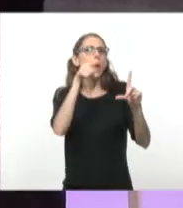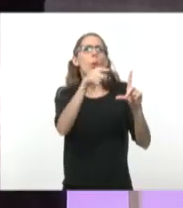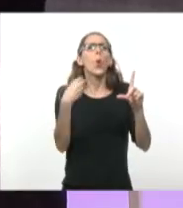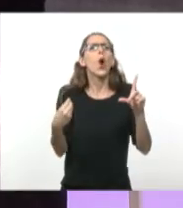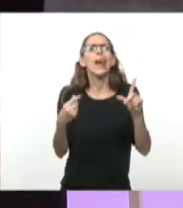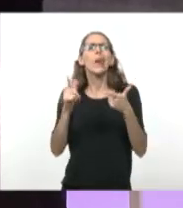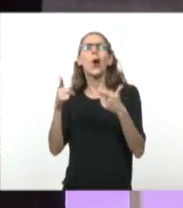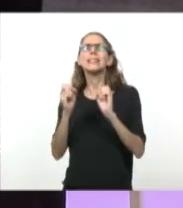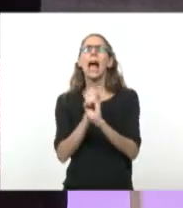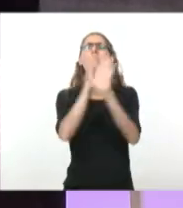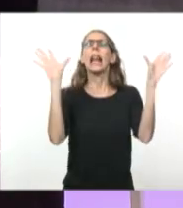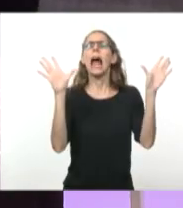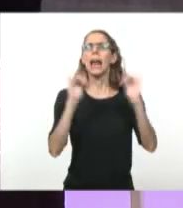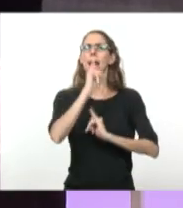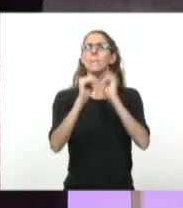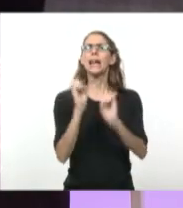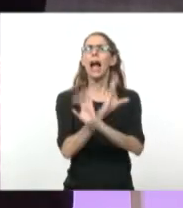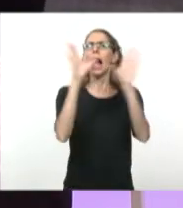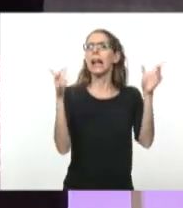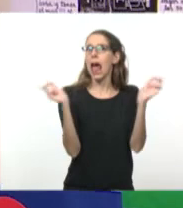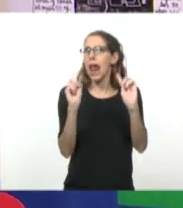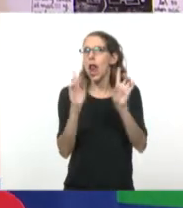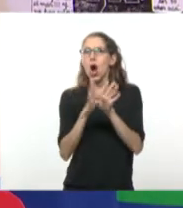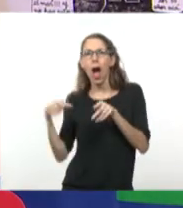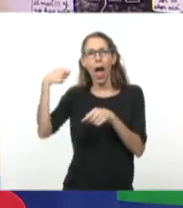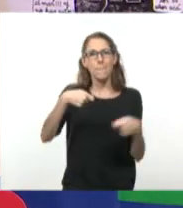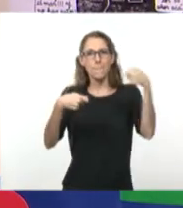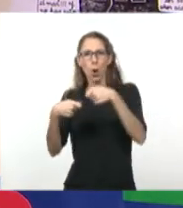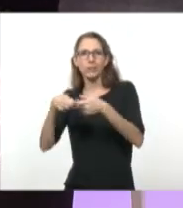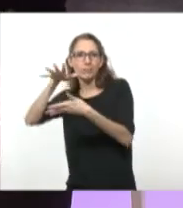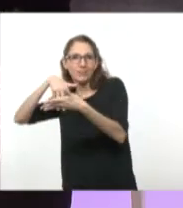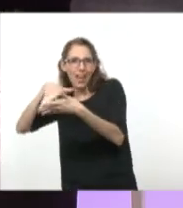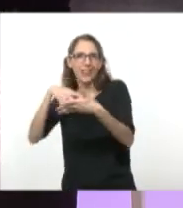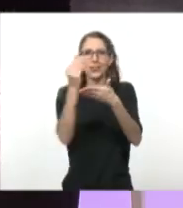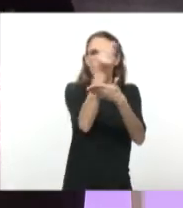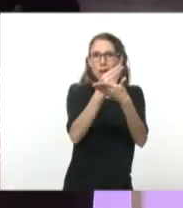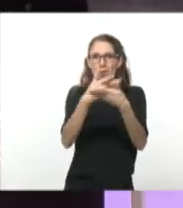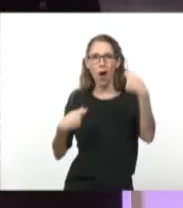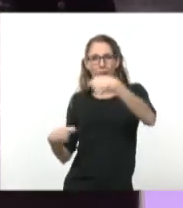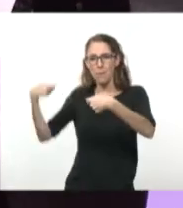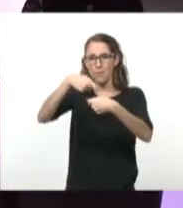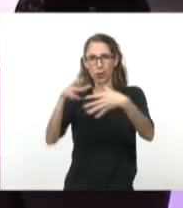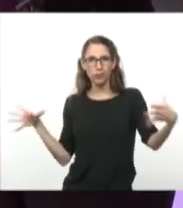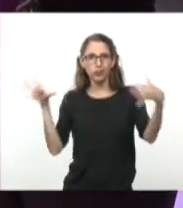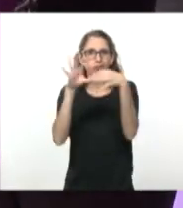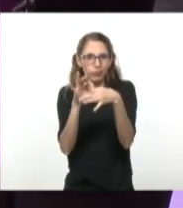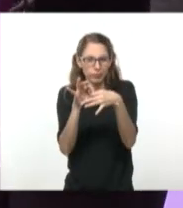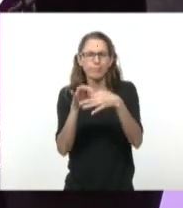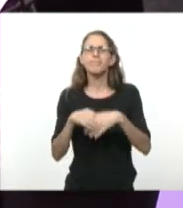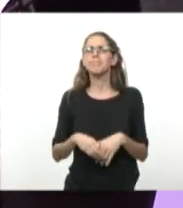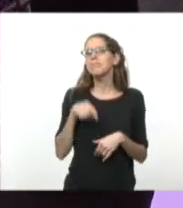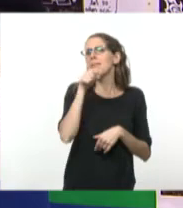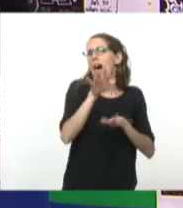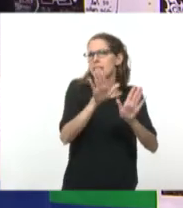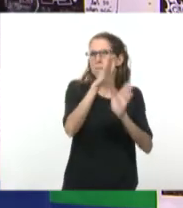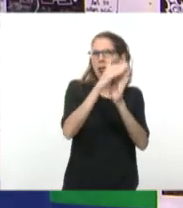la palabra, sino a enriquecerla, a aportarle sentido. ¿Qué pasa con el color? Porque esto es blanco y negro. Esto es blanco